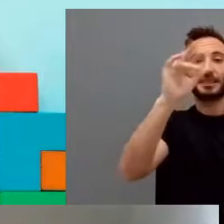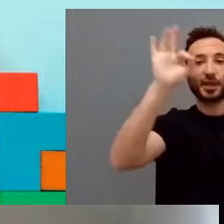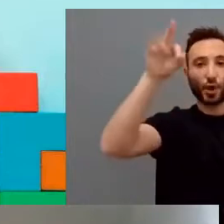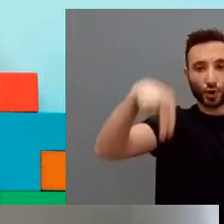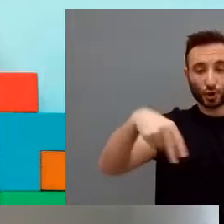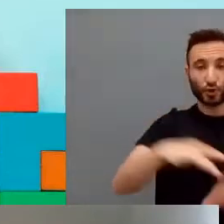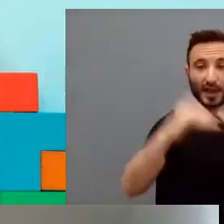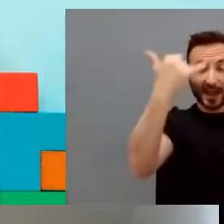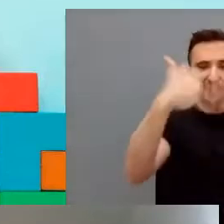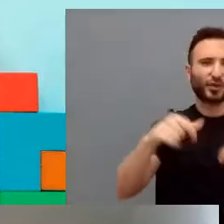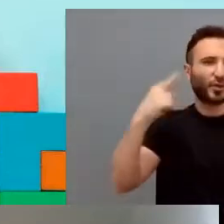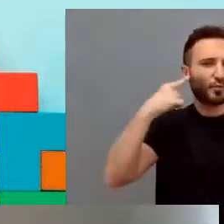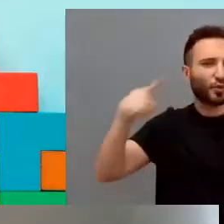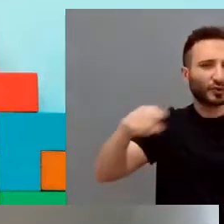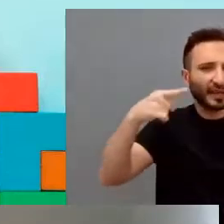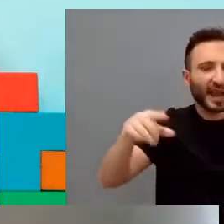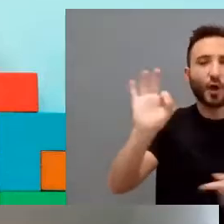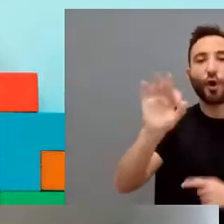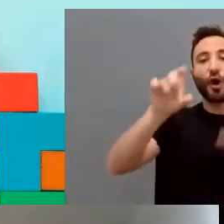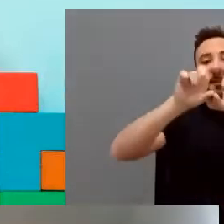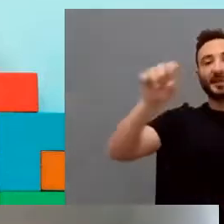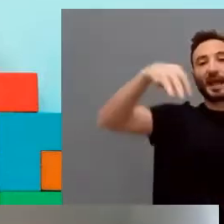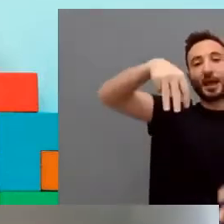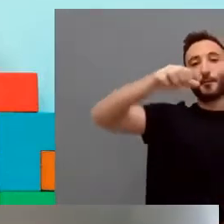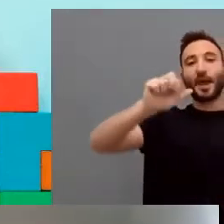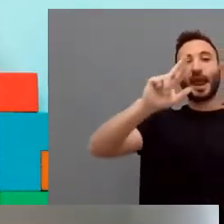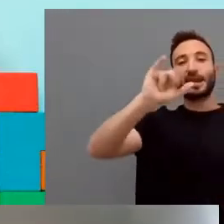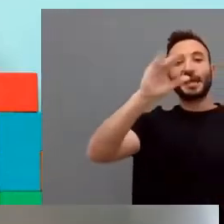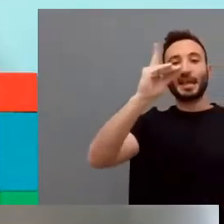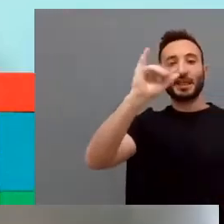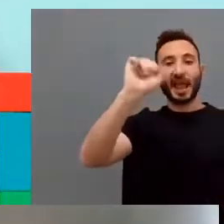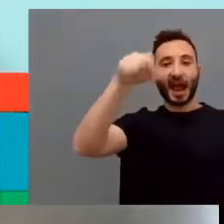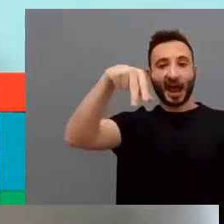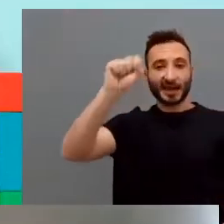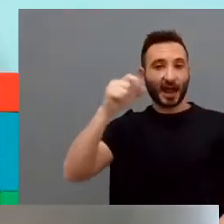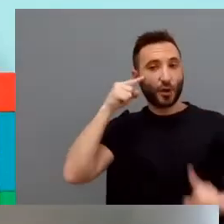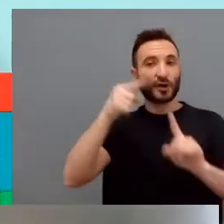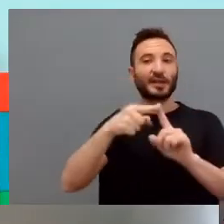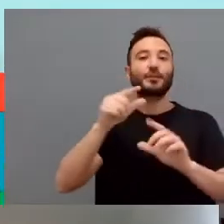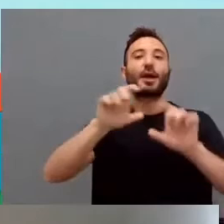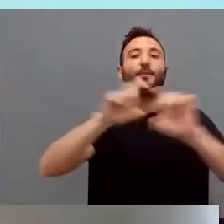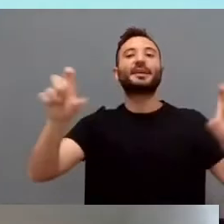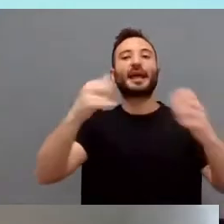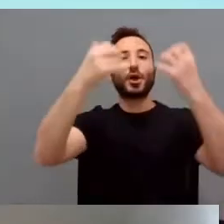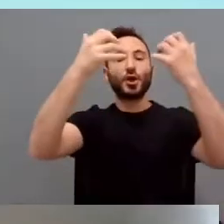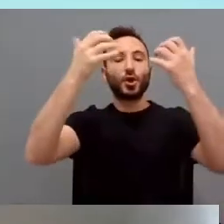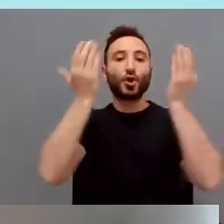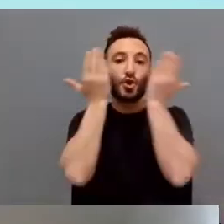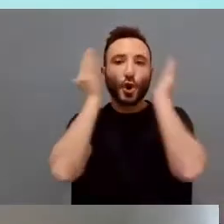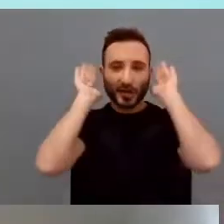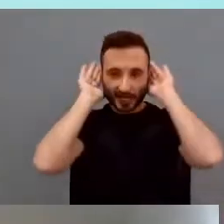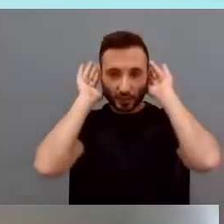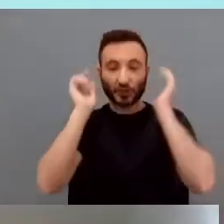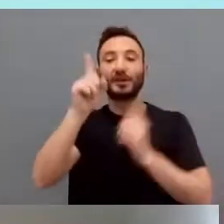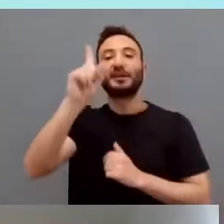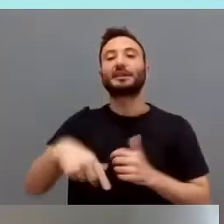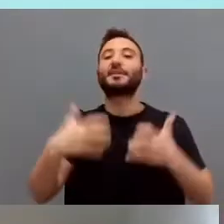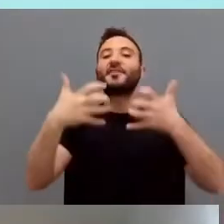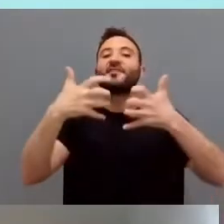Meridiana, de empresas, de congresos o también en la fábrica con